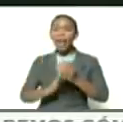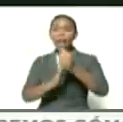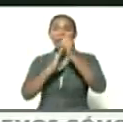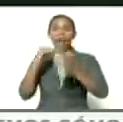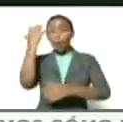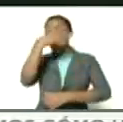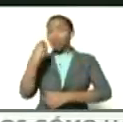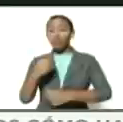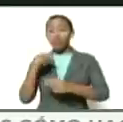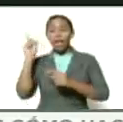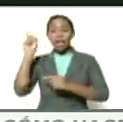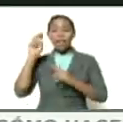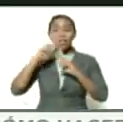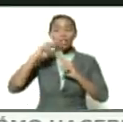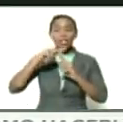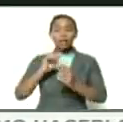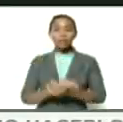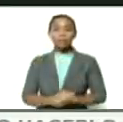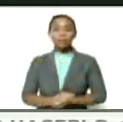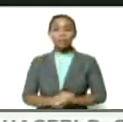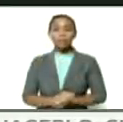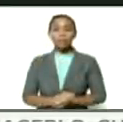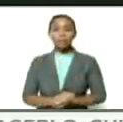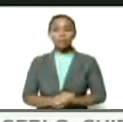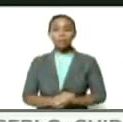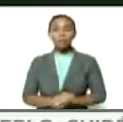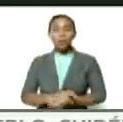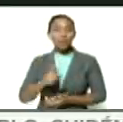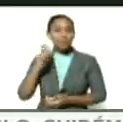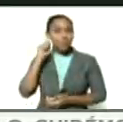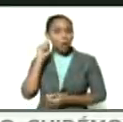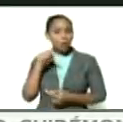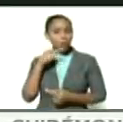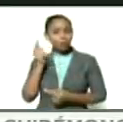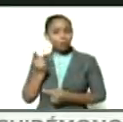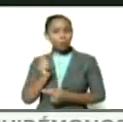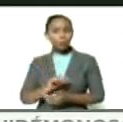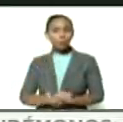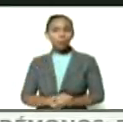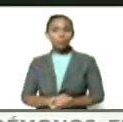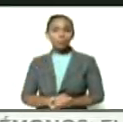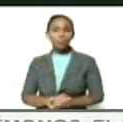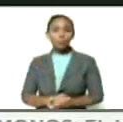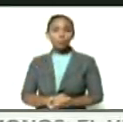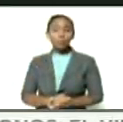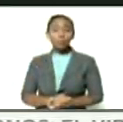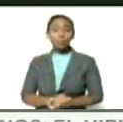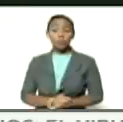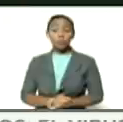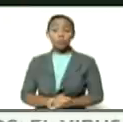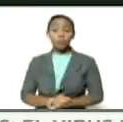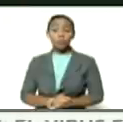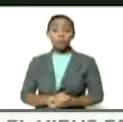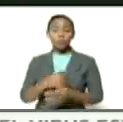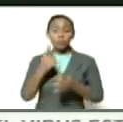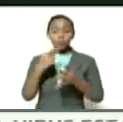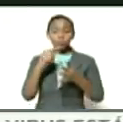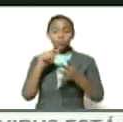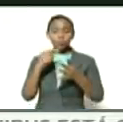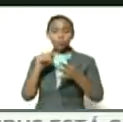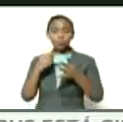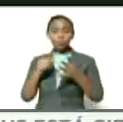la juventud del Táchira Paula Clansco Ildemaro Villarruel